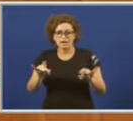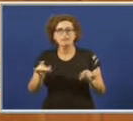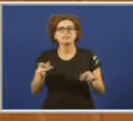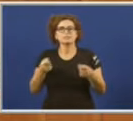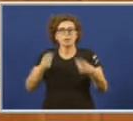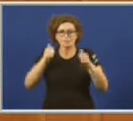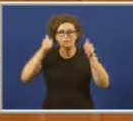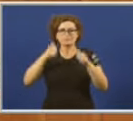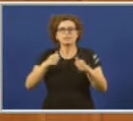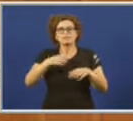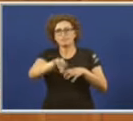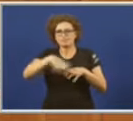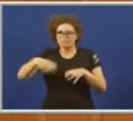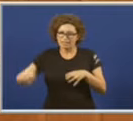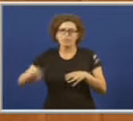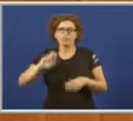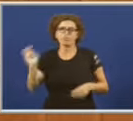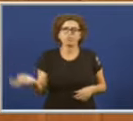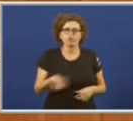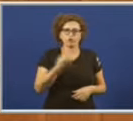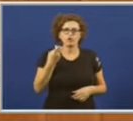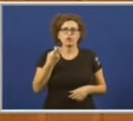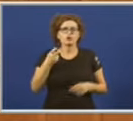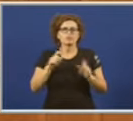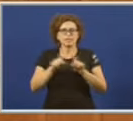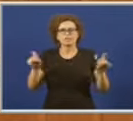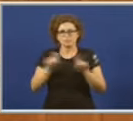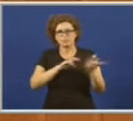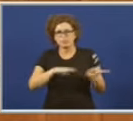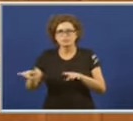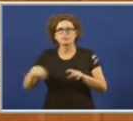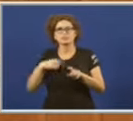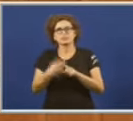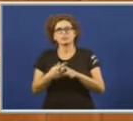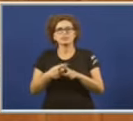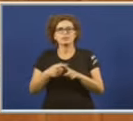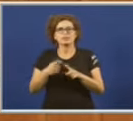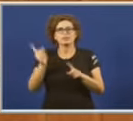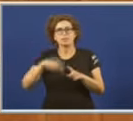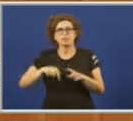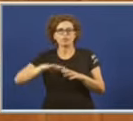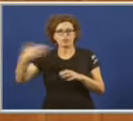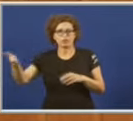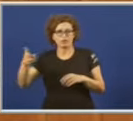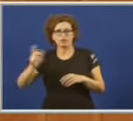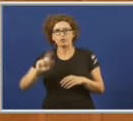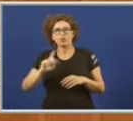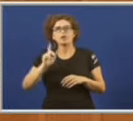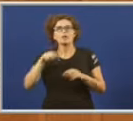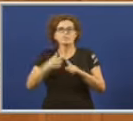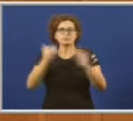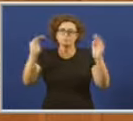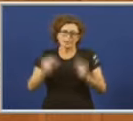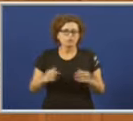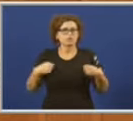intensificación das explotacións e con ela a dependencia dos insumos foráneos. reducir custes de producción